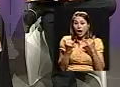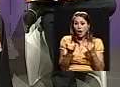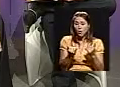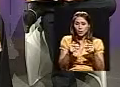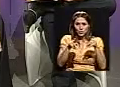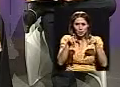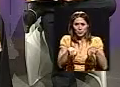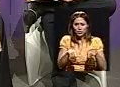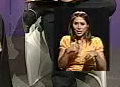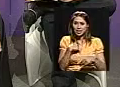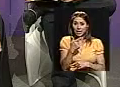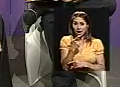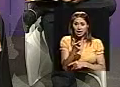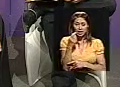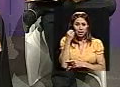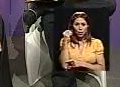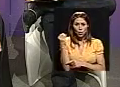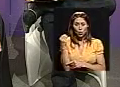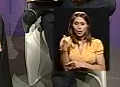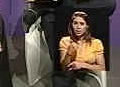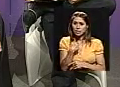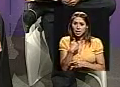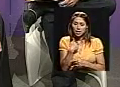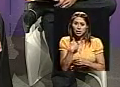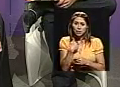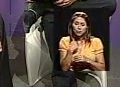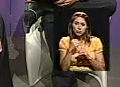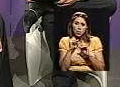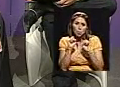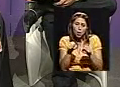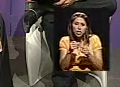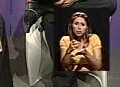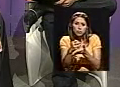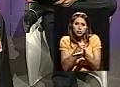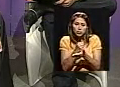carné de oro, ¿puede tener algún tipo de dinero de parte del Estado?